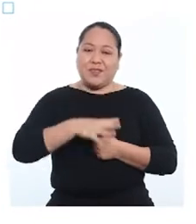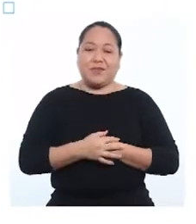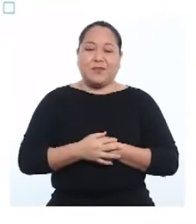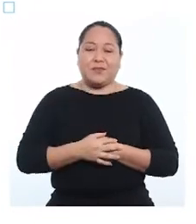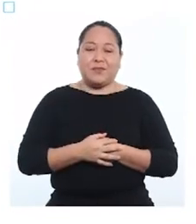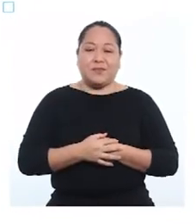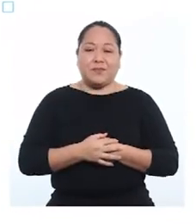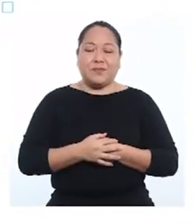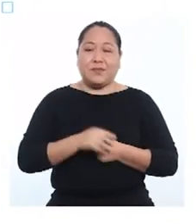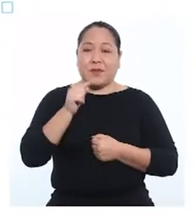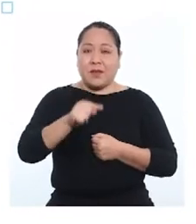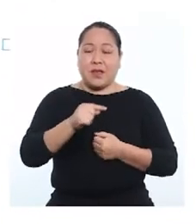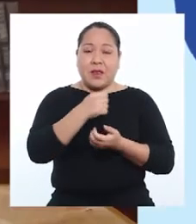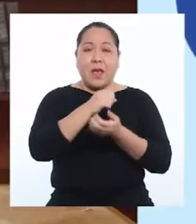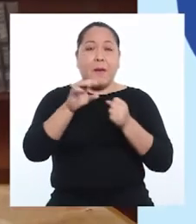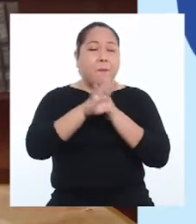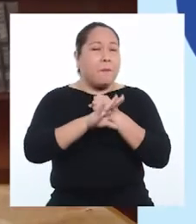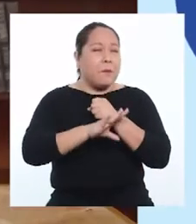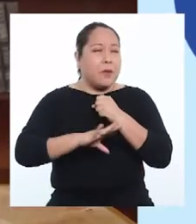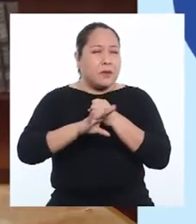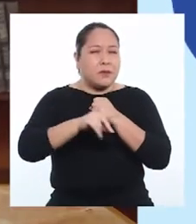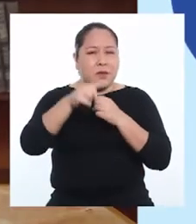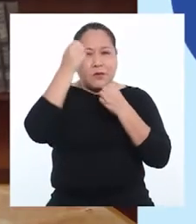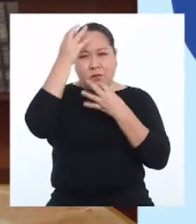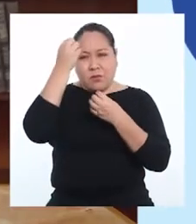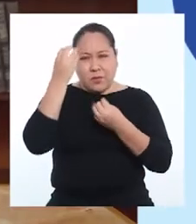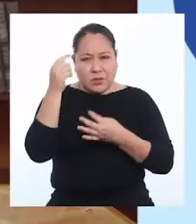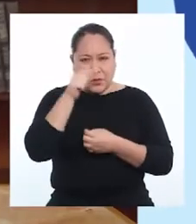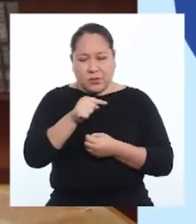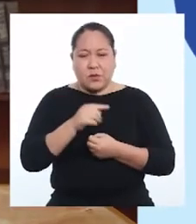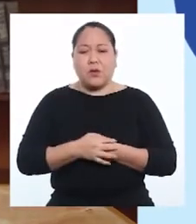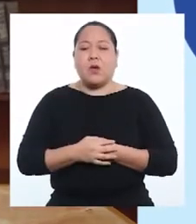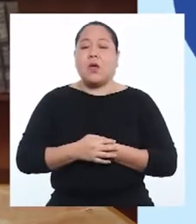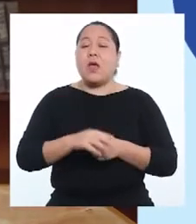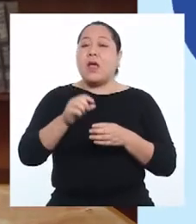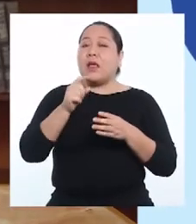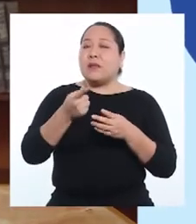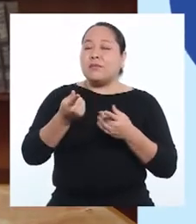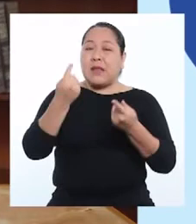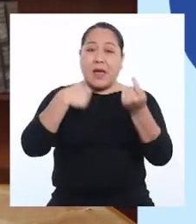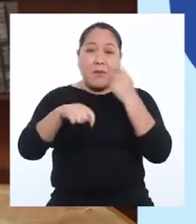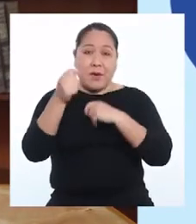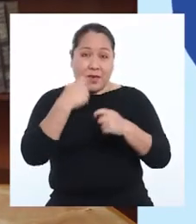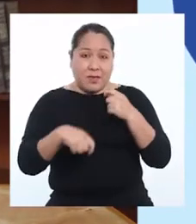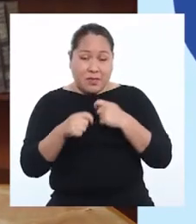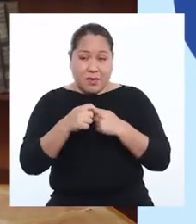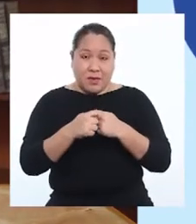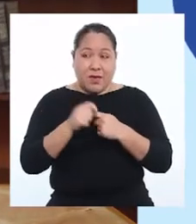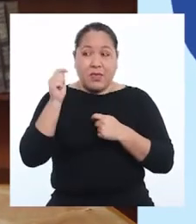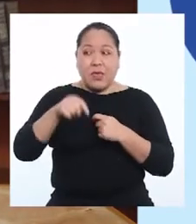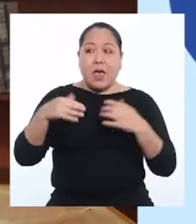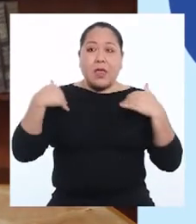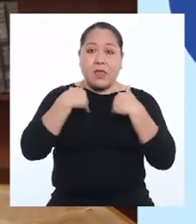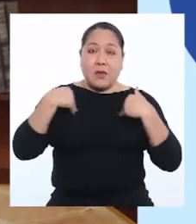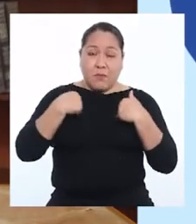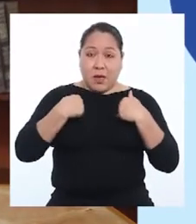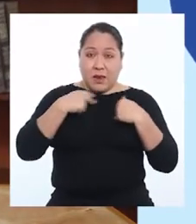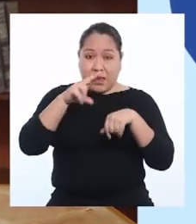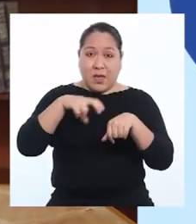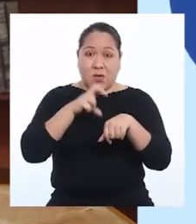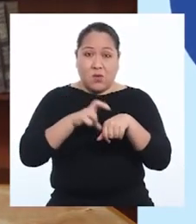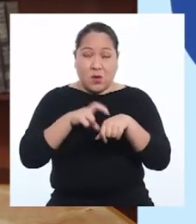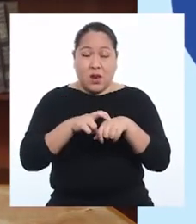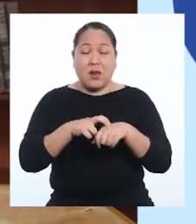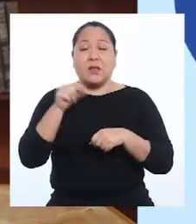Ese lo dije yo. En base a los datos reportados por la Interpol, el tráfico ilegal de vida